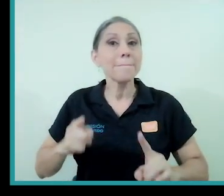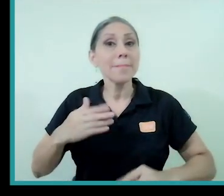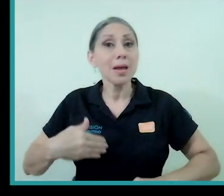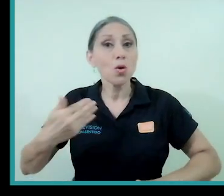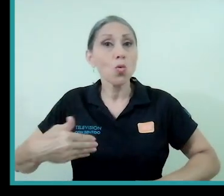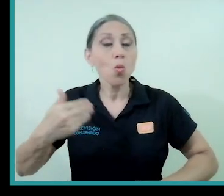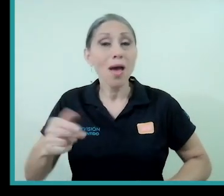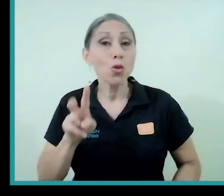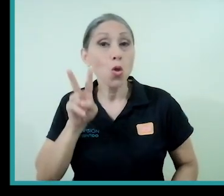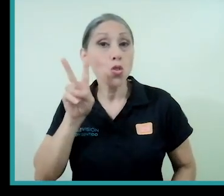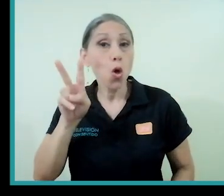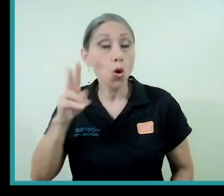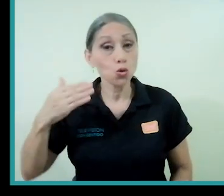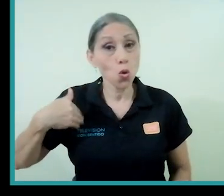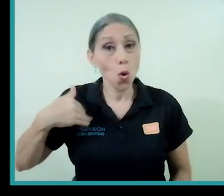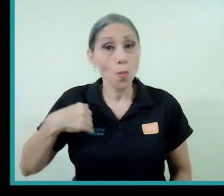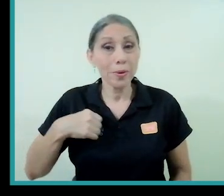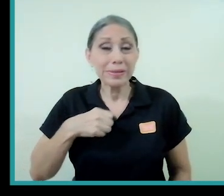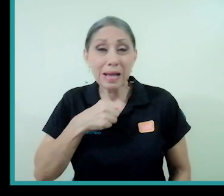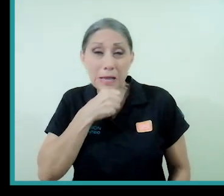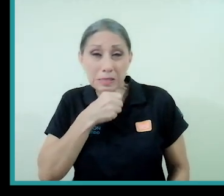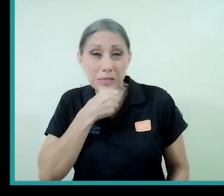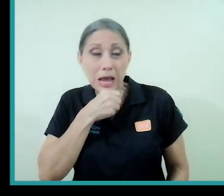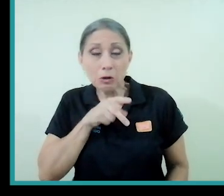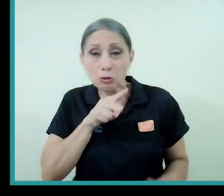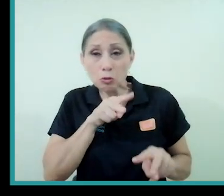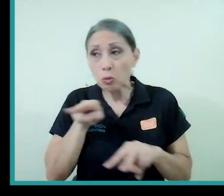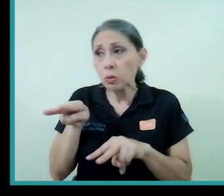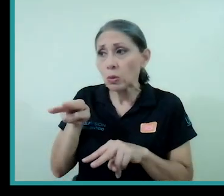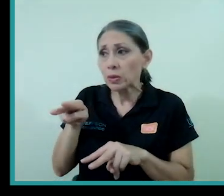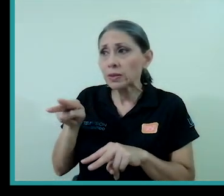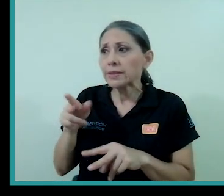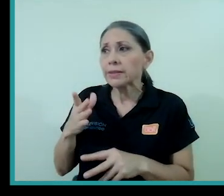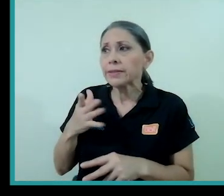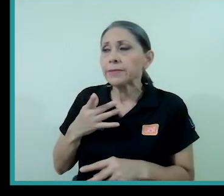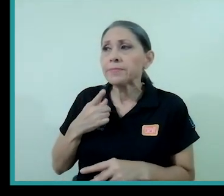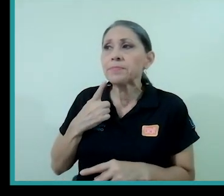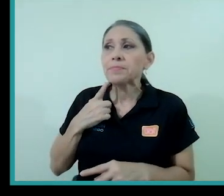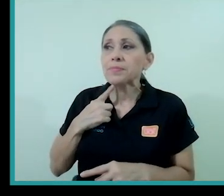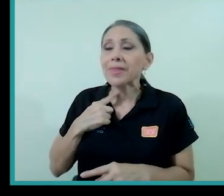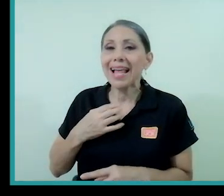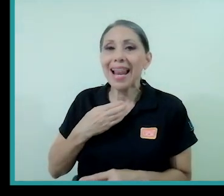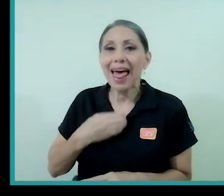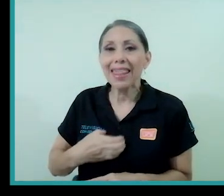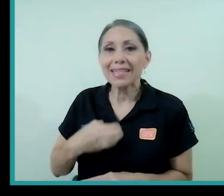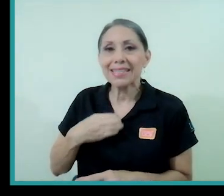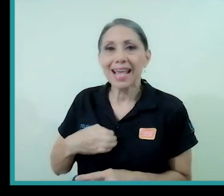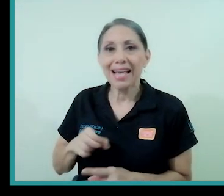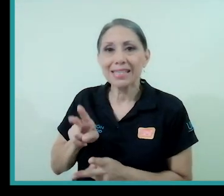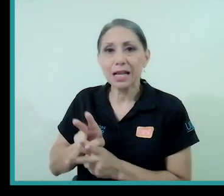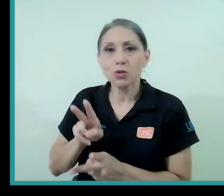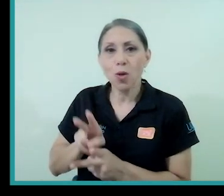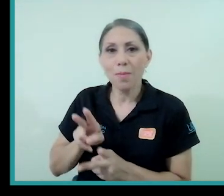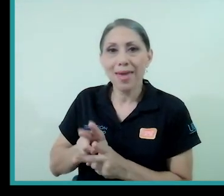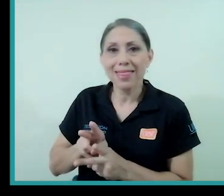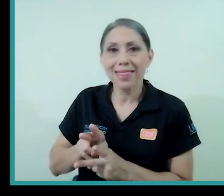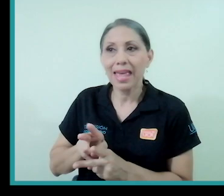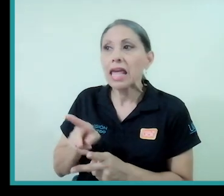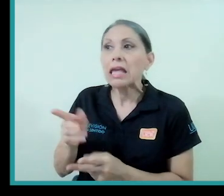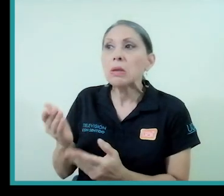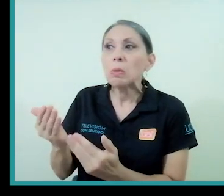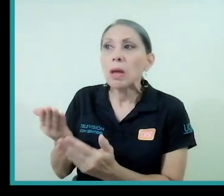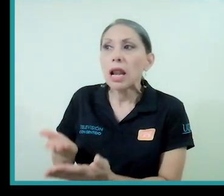ancianos quieren bueno la desean sexualmente y le hacen una propuesta y ella pues